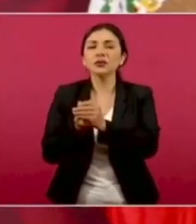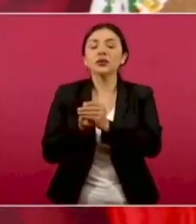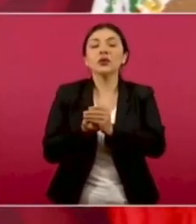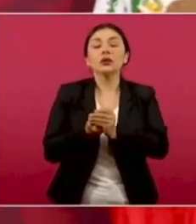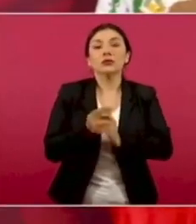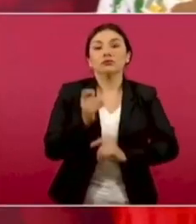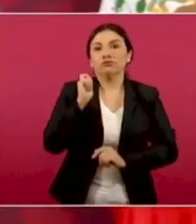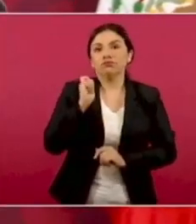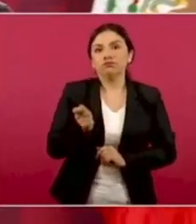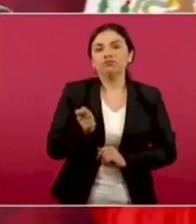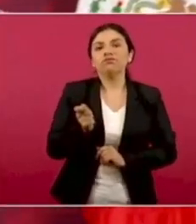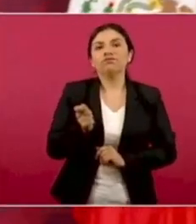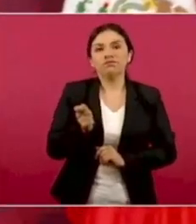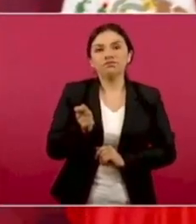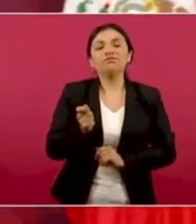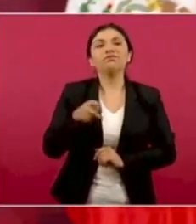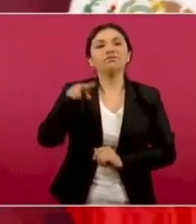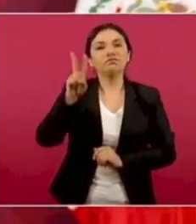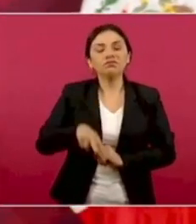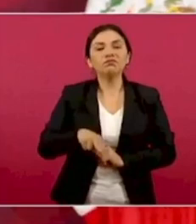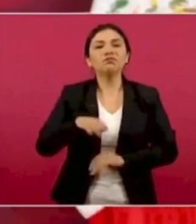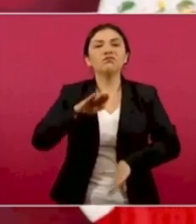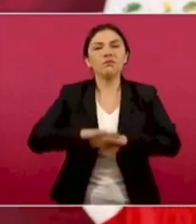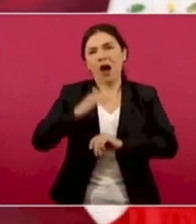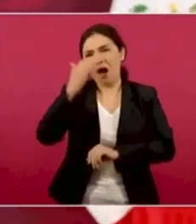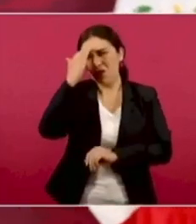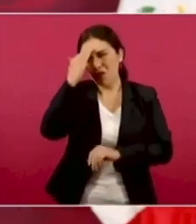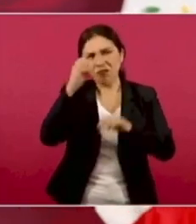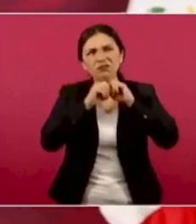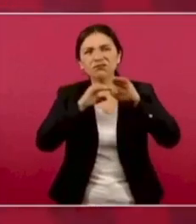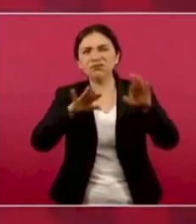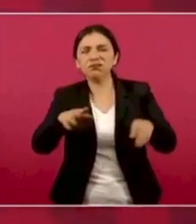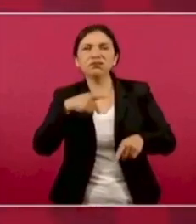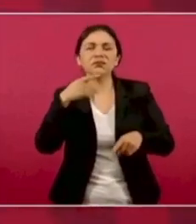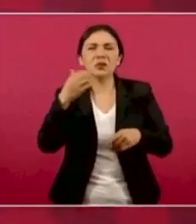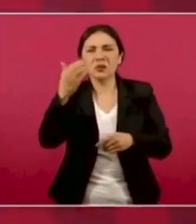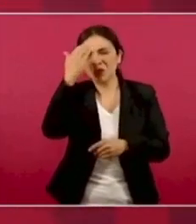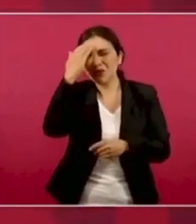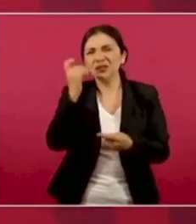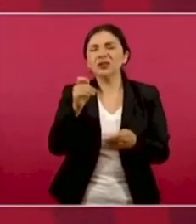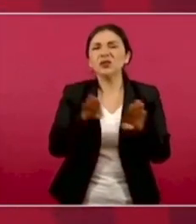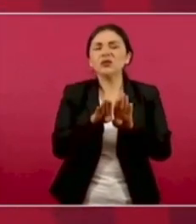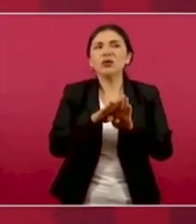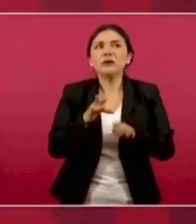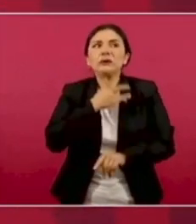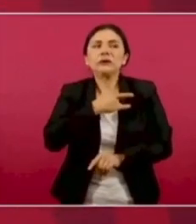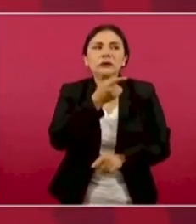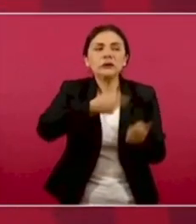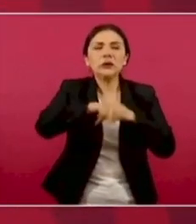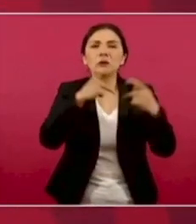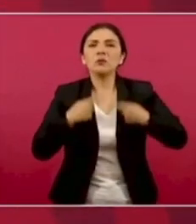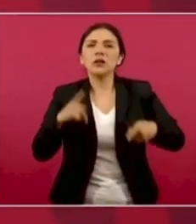muy comentados y además que causan preocupación en la gente